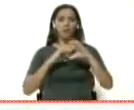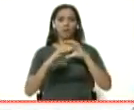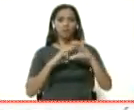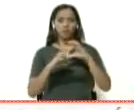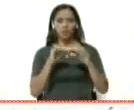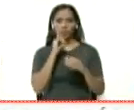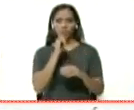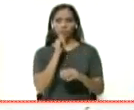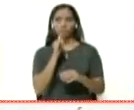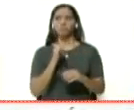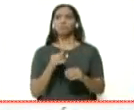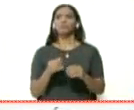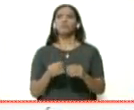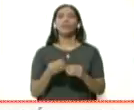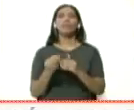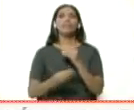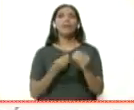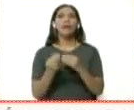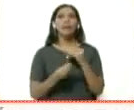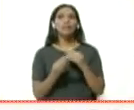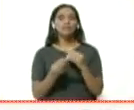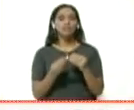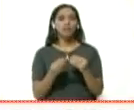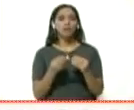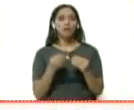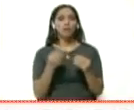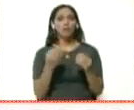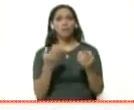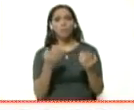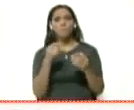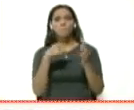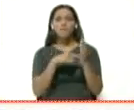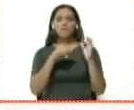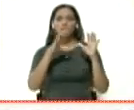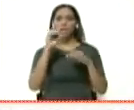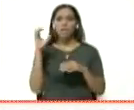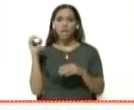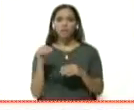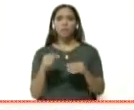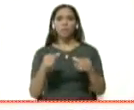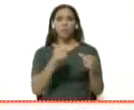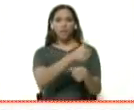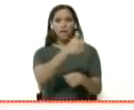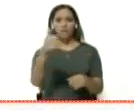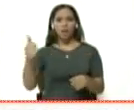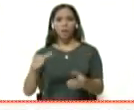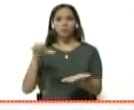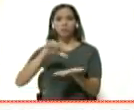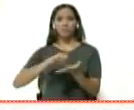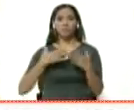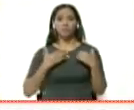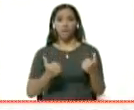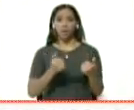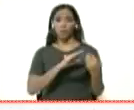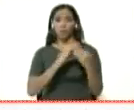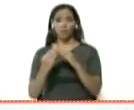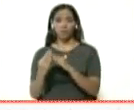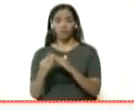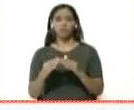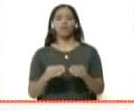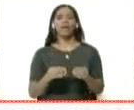se establecieron una cantidad de más o menos 1.500 por cada área de salud integral comunitaria. Están distribuyéndose desde ayer,